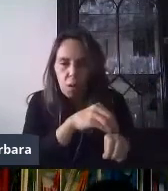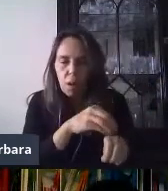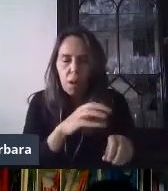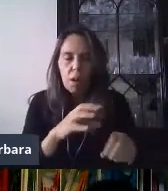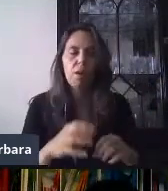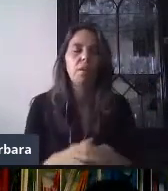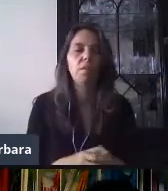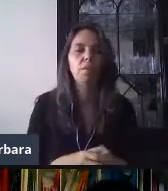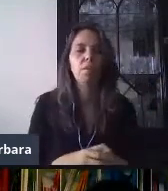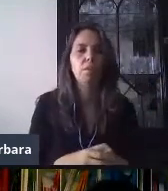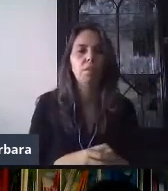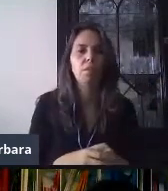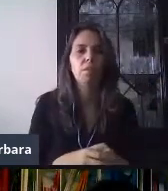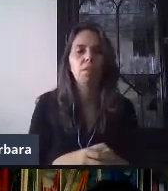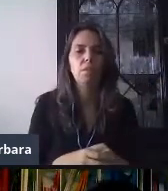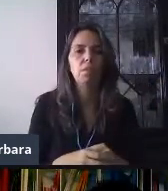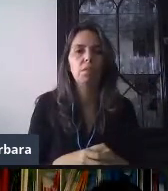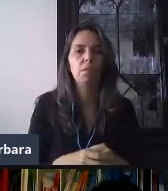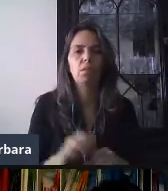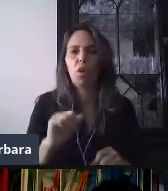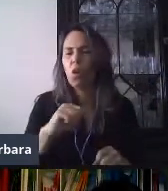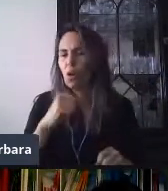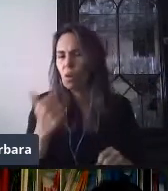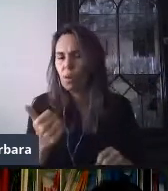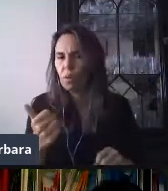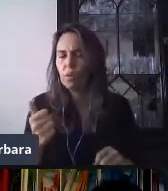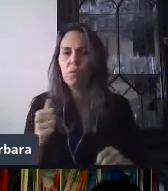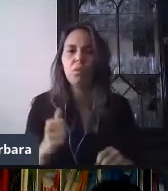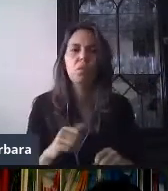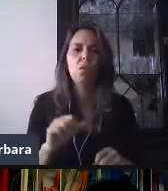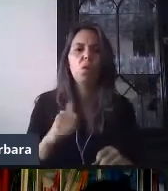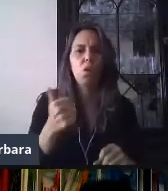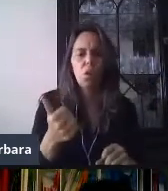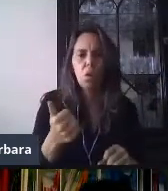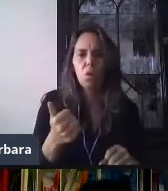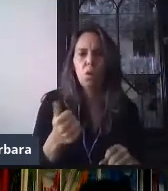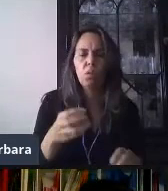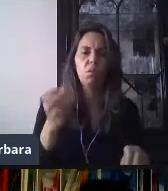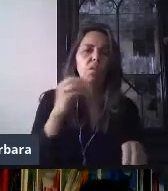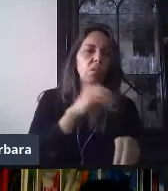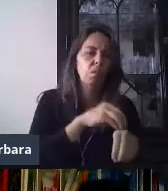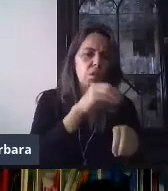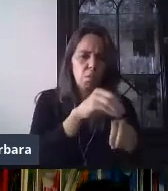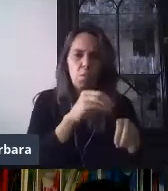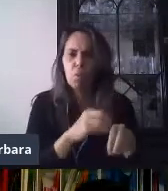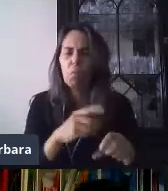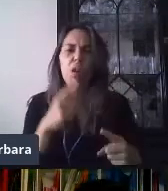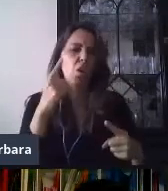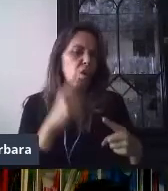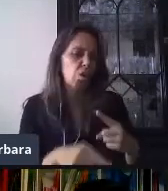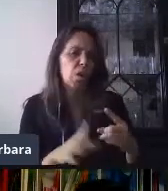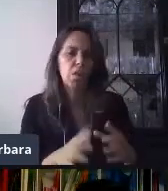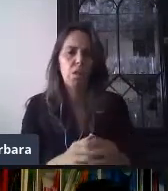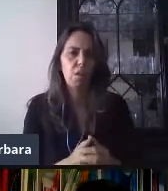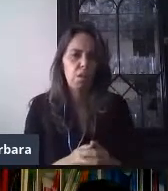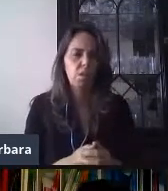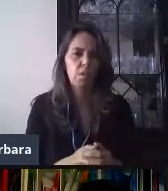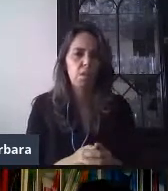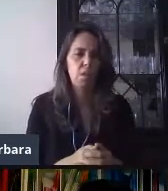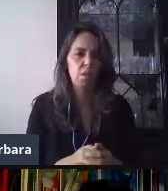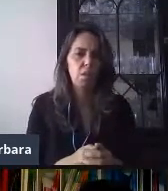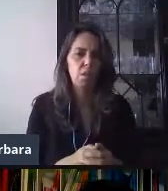funciones adicionales que se pueden agregar a las herramientas de la G Suite. Cada herramienta de la G Suite tiene